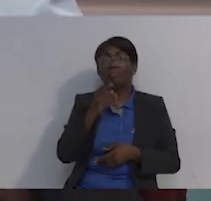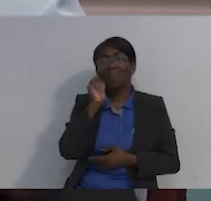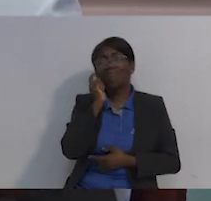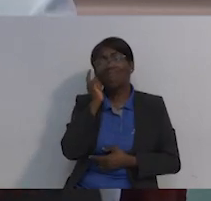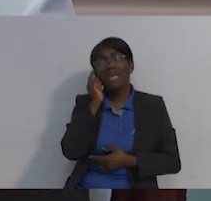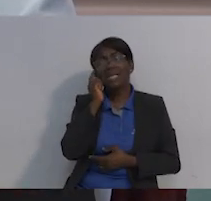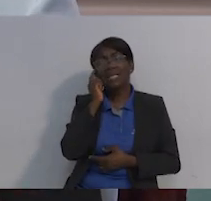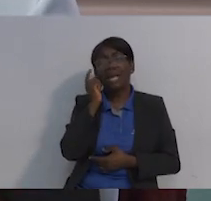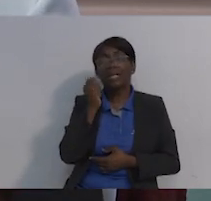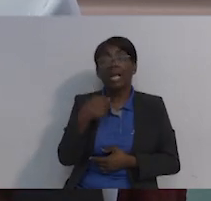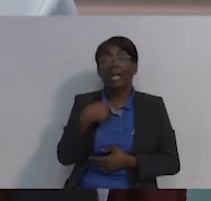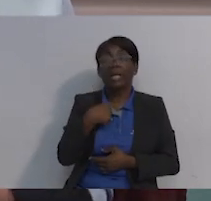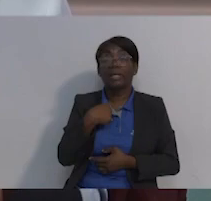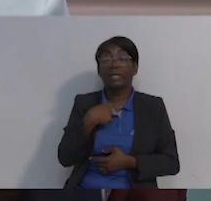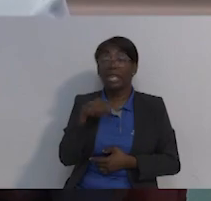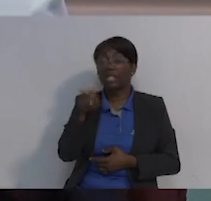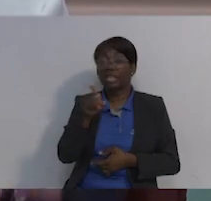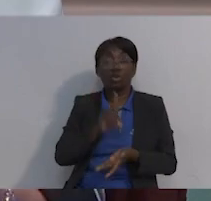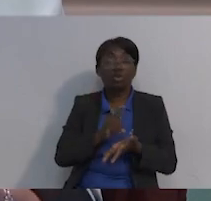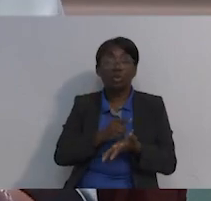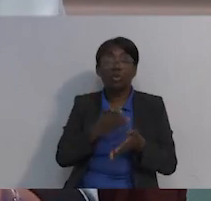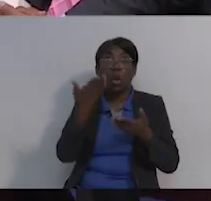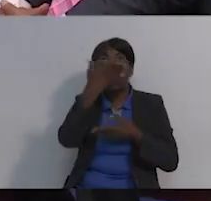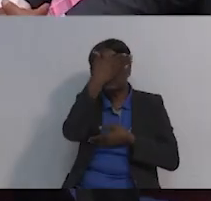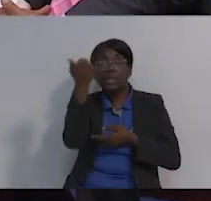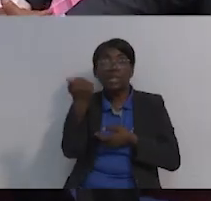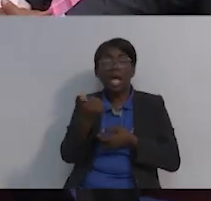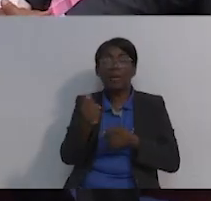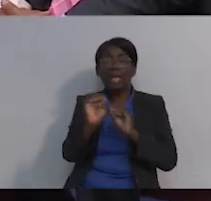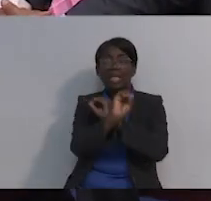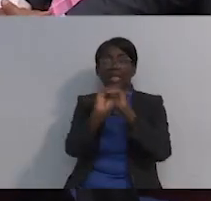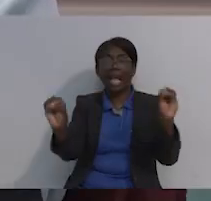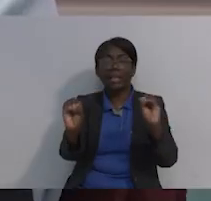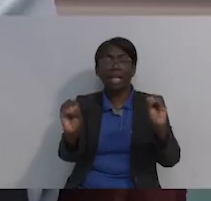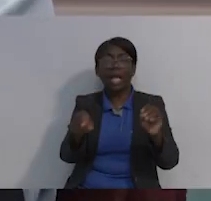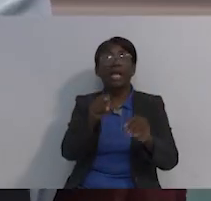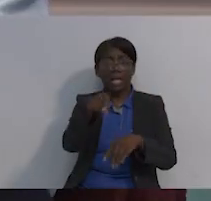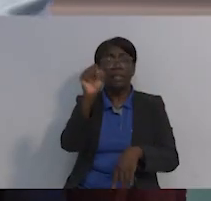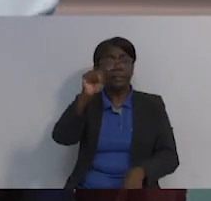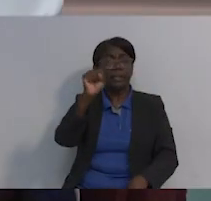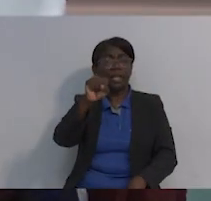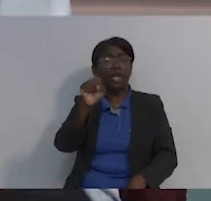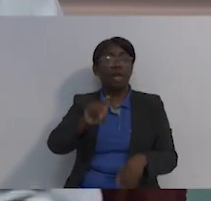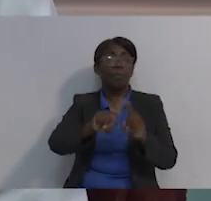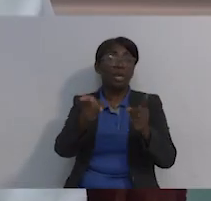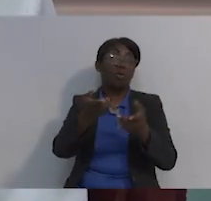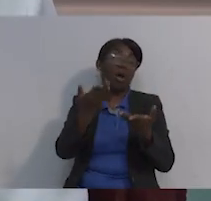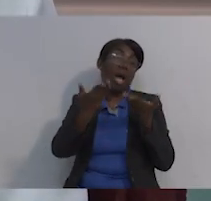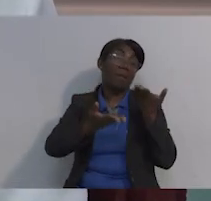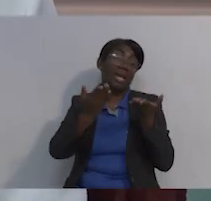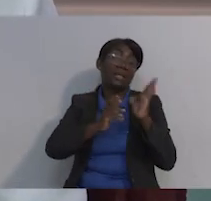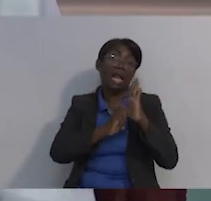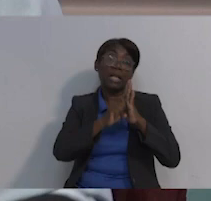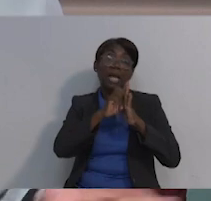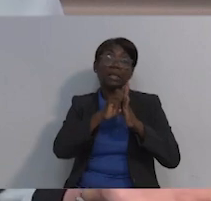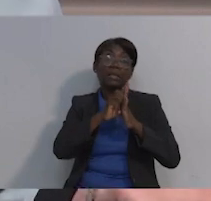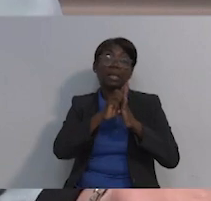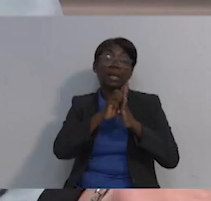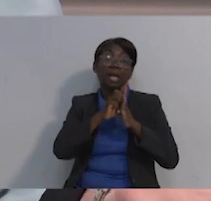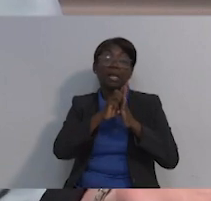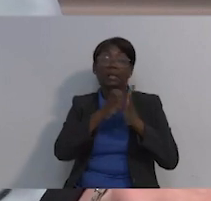Lo que pasa es que a veces el cáncer es traicionero. Y hay personas que quizás no toleran el tratamiento de quimioterapia.